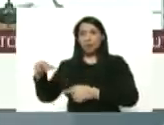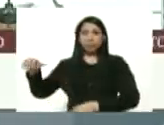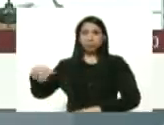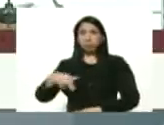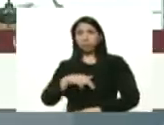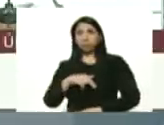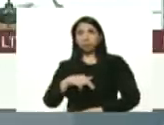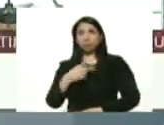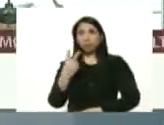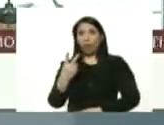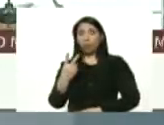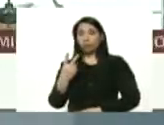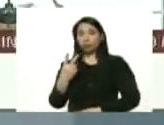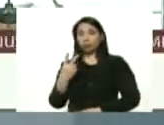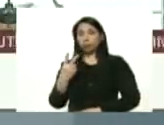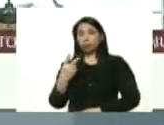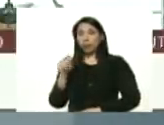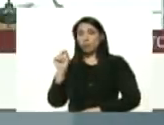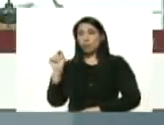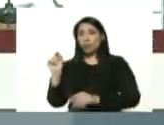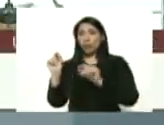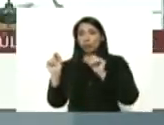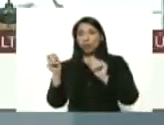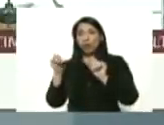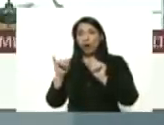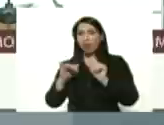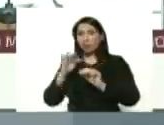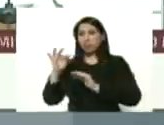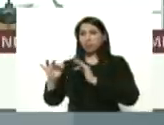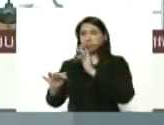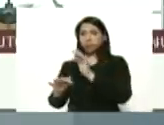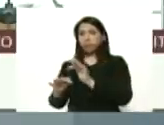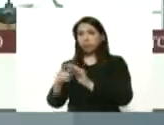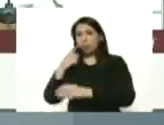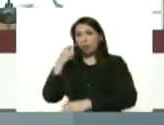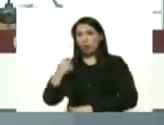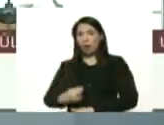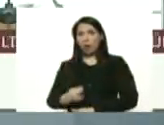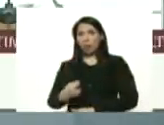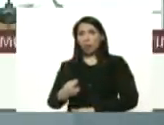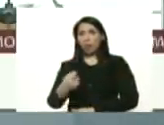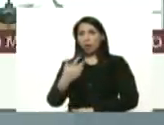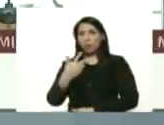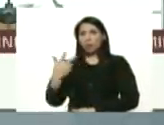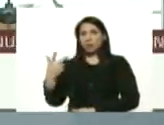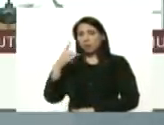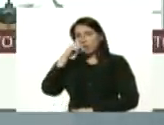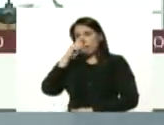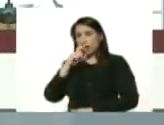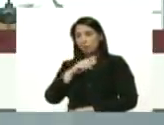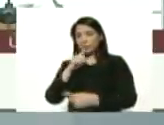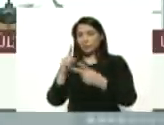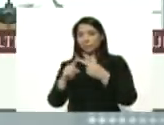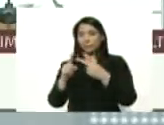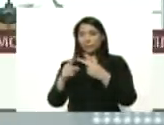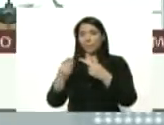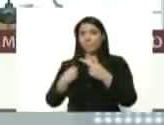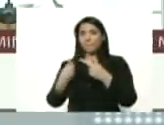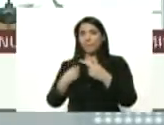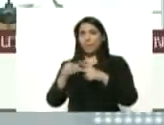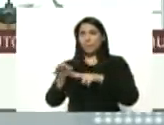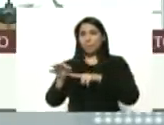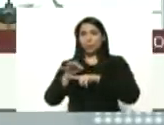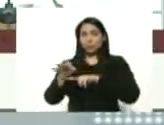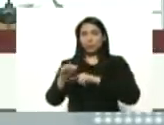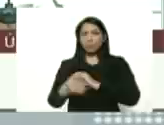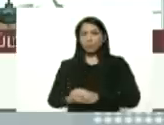que son dos focos miren dos puntos allí hombre hombre de 33 años vive en el municipio